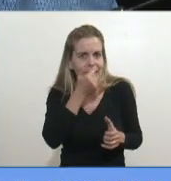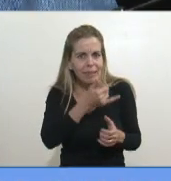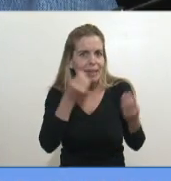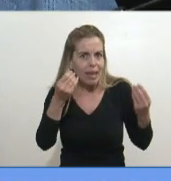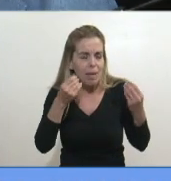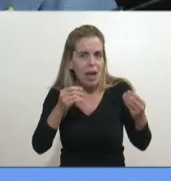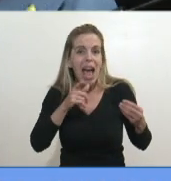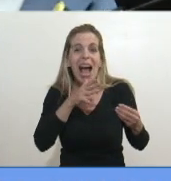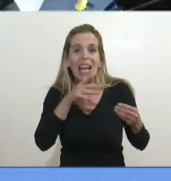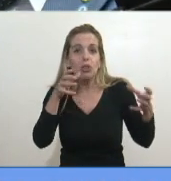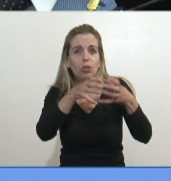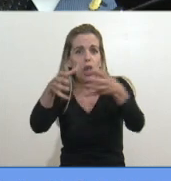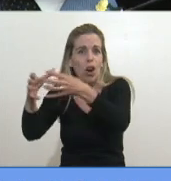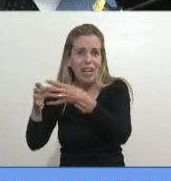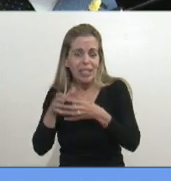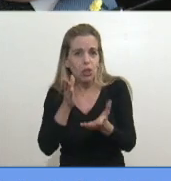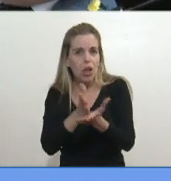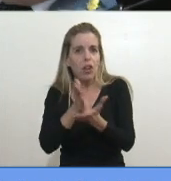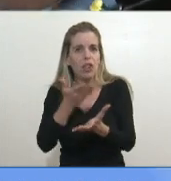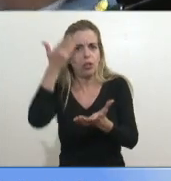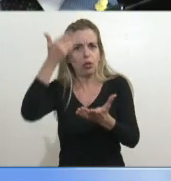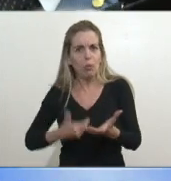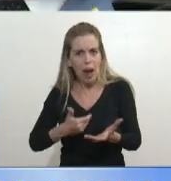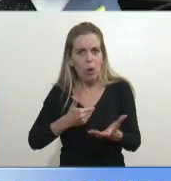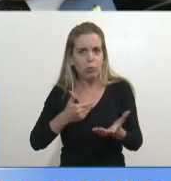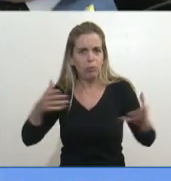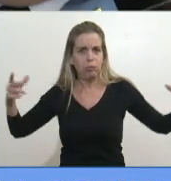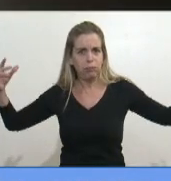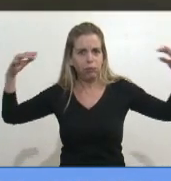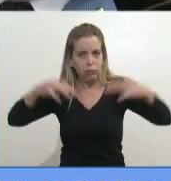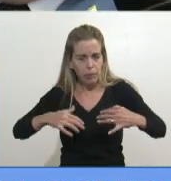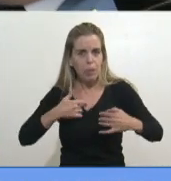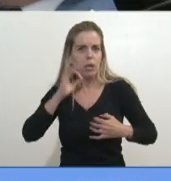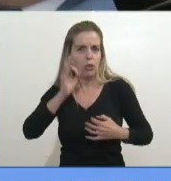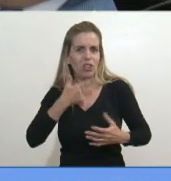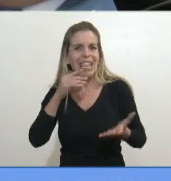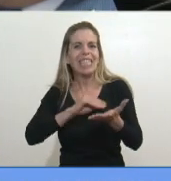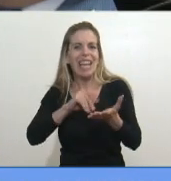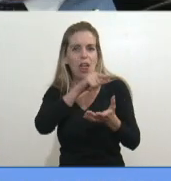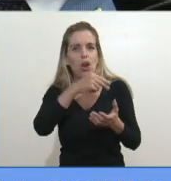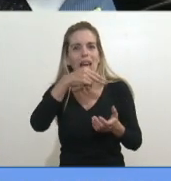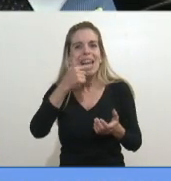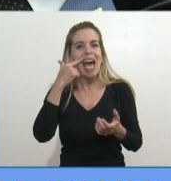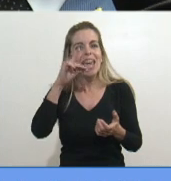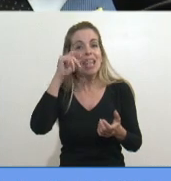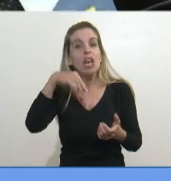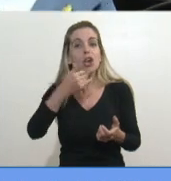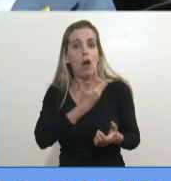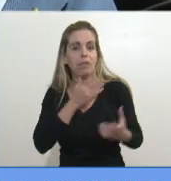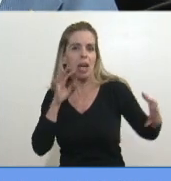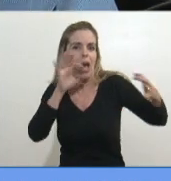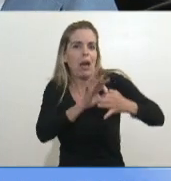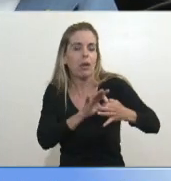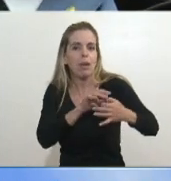derechos humanos vinieron a denunciar acá, bueno, yo sé que el senador Náñez no es del equipo de Morales. Entonces, ¿cuál es la contraofensiva?